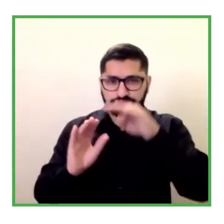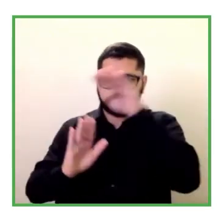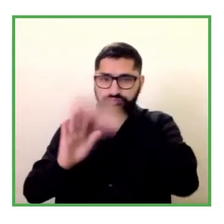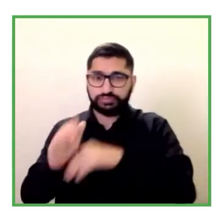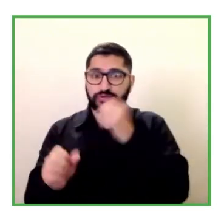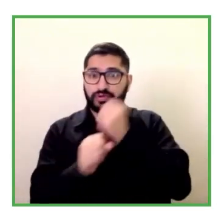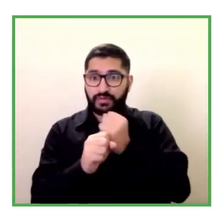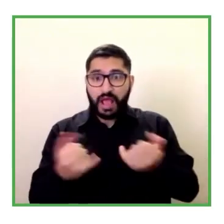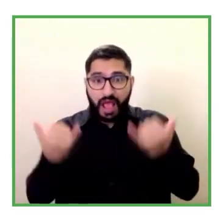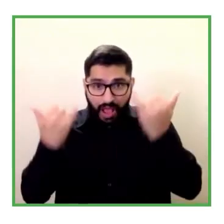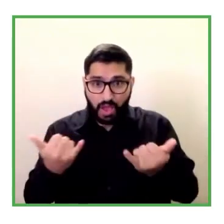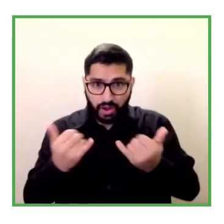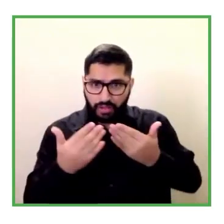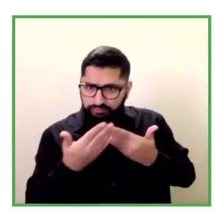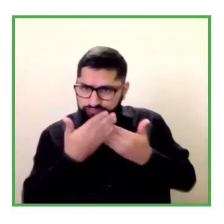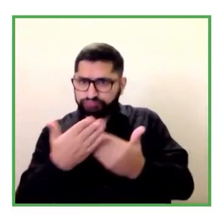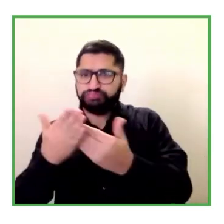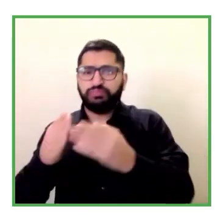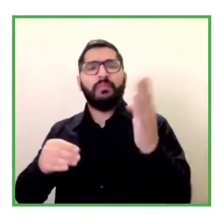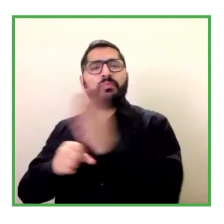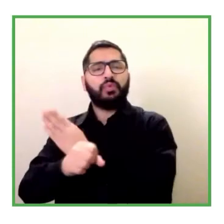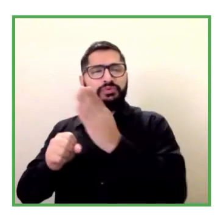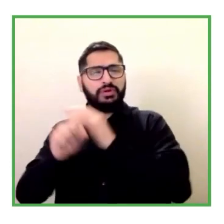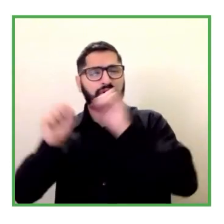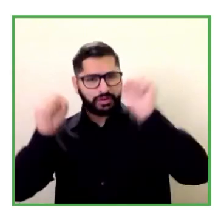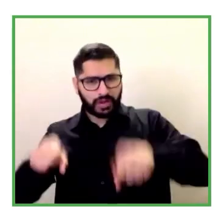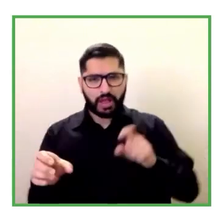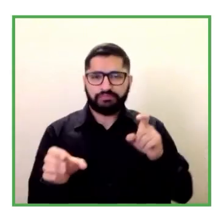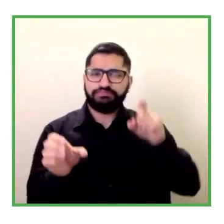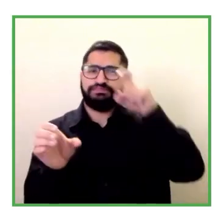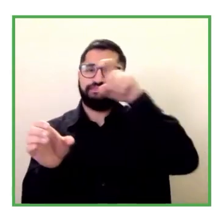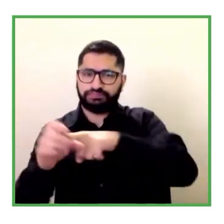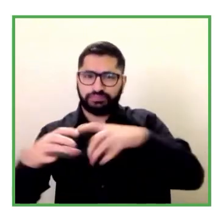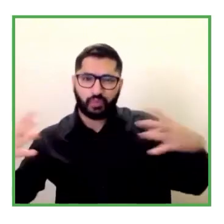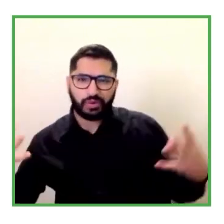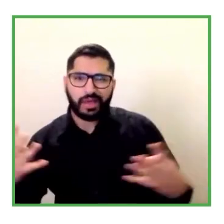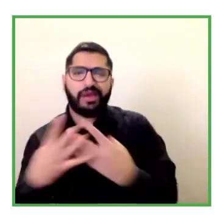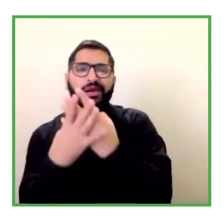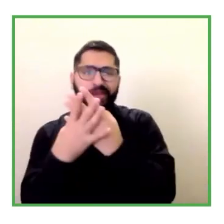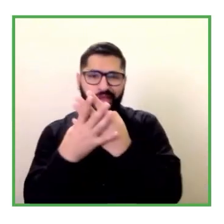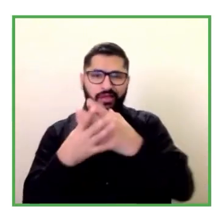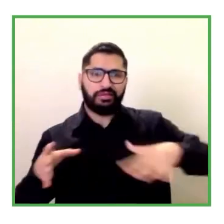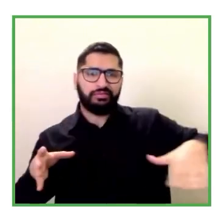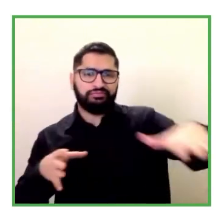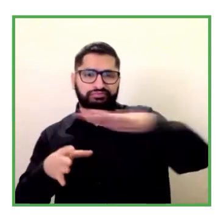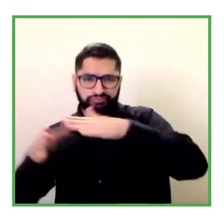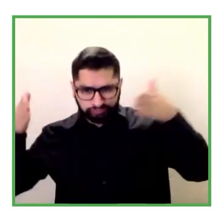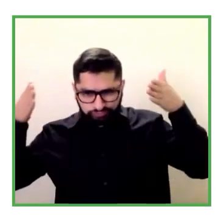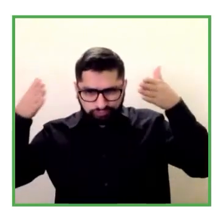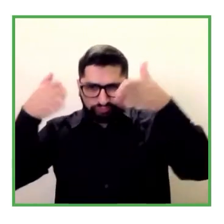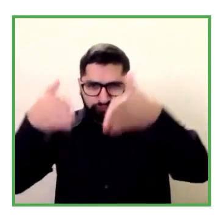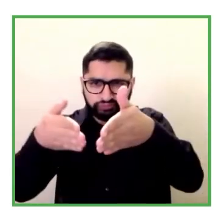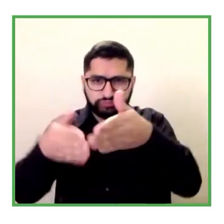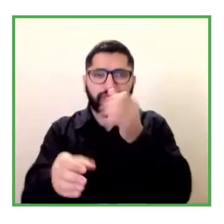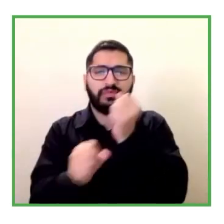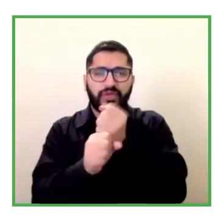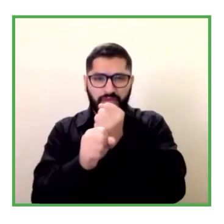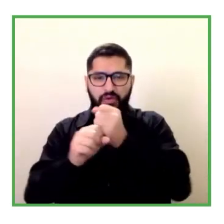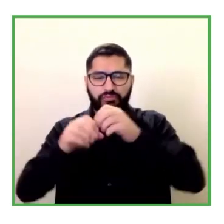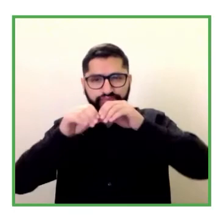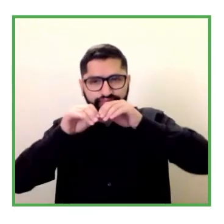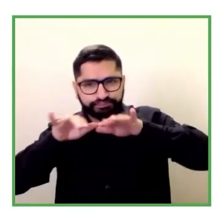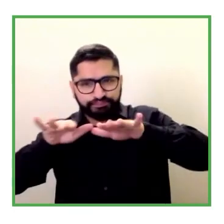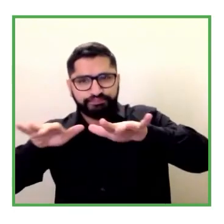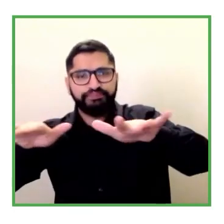formar parte de la red y que ya tienen un camino recorrido y que en muchos casos son multinacionales y pertenecen además en otros países del mundo a otras redes